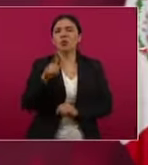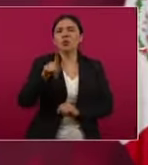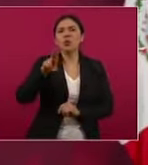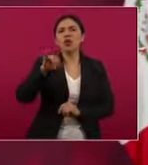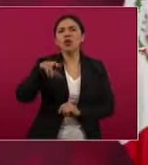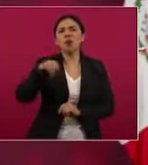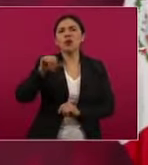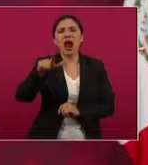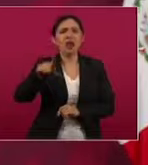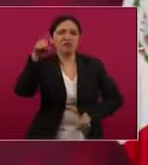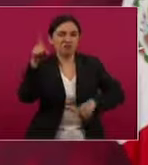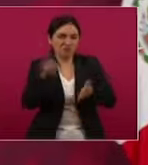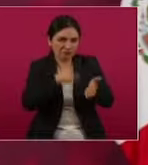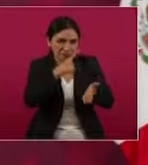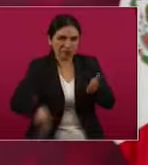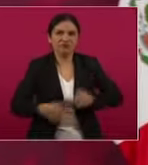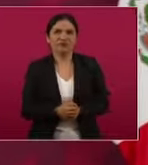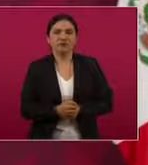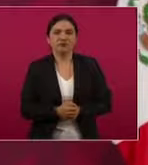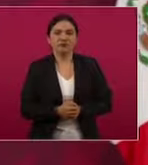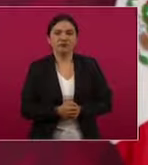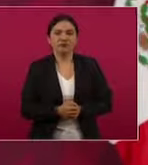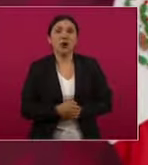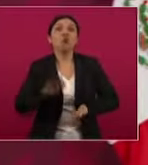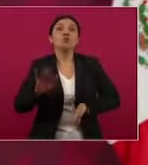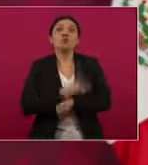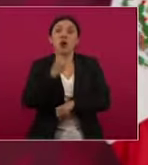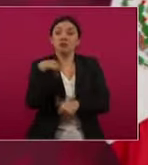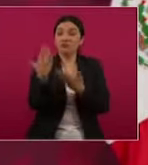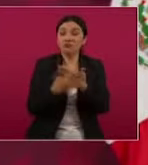¿Por qué no quieren la reforma? Porque ya no va a haber